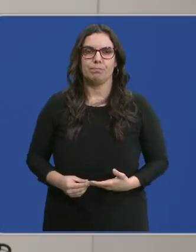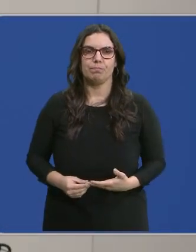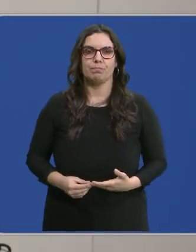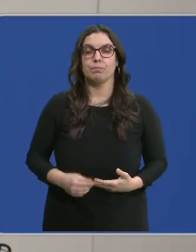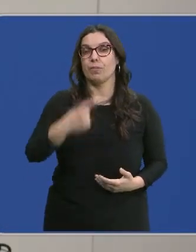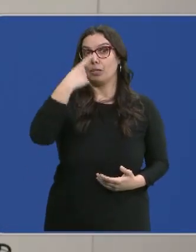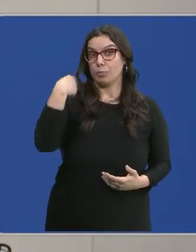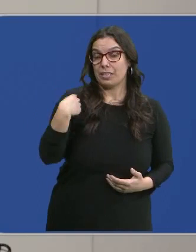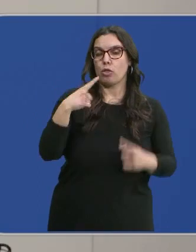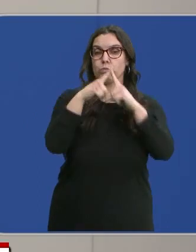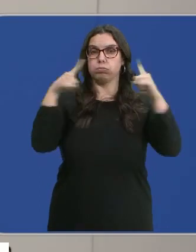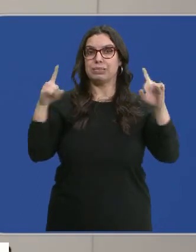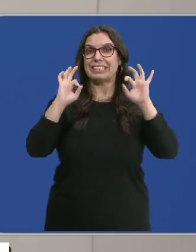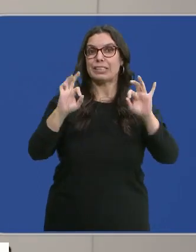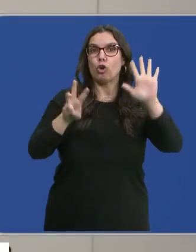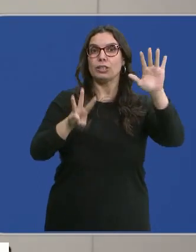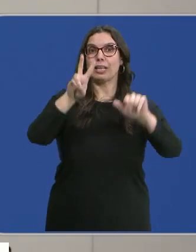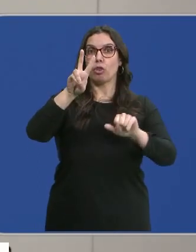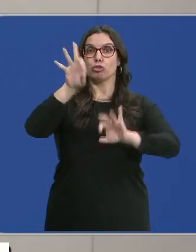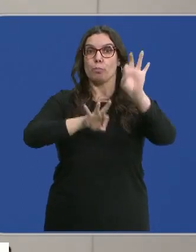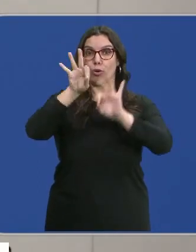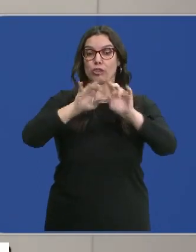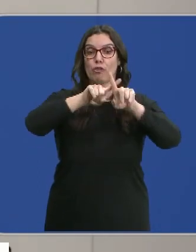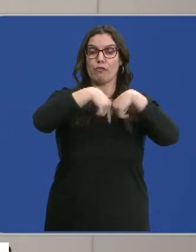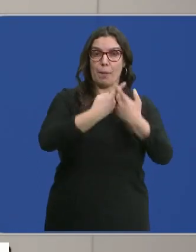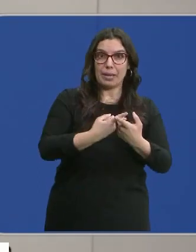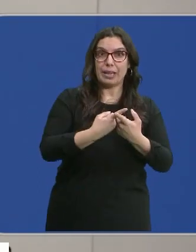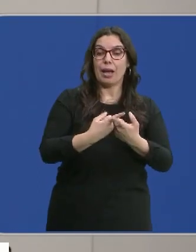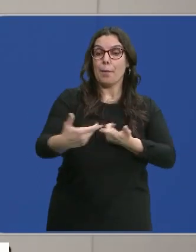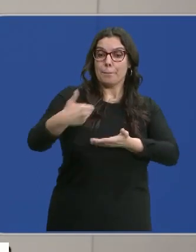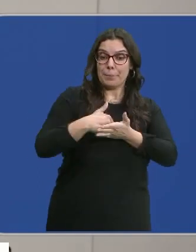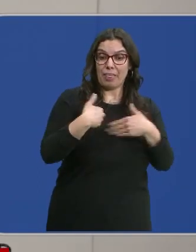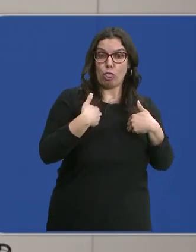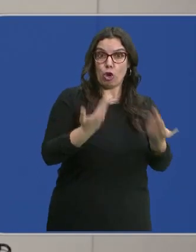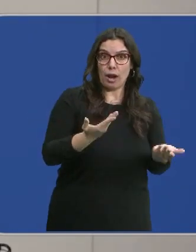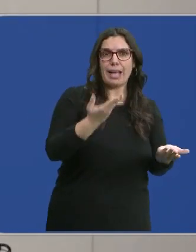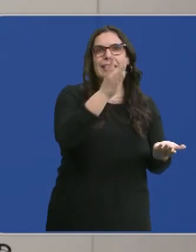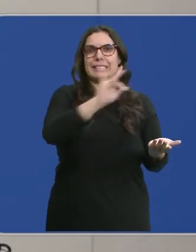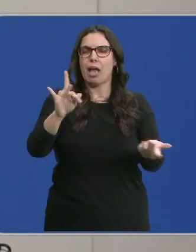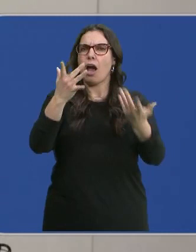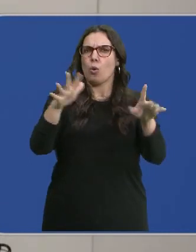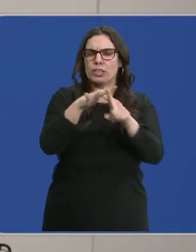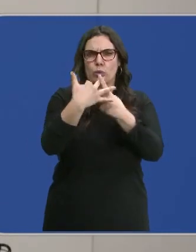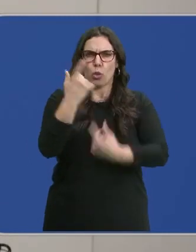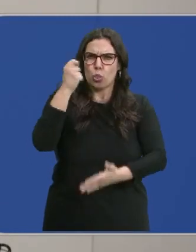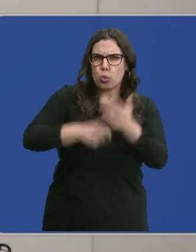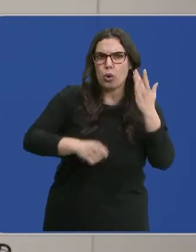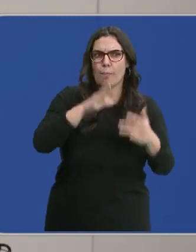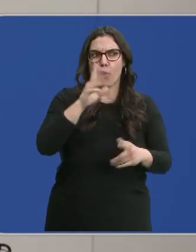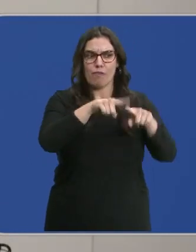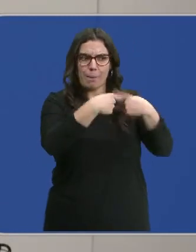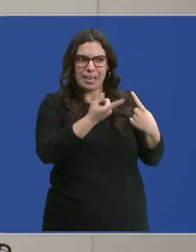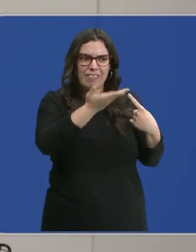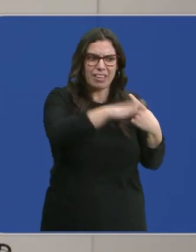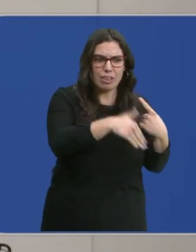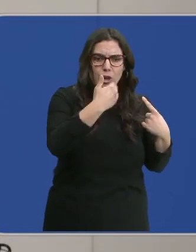En 2023, en concreto, el 82% de las familias dijeron sí a una donación en un momento tan trágico como es la pérdida